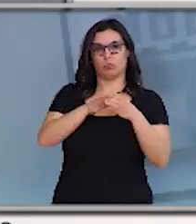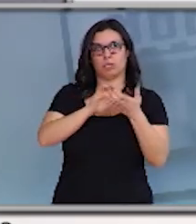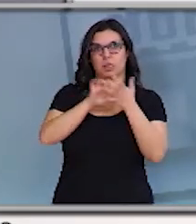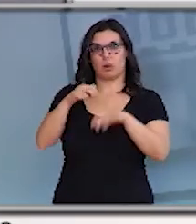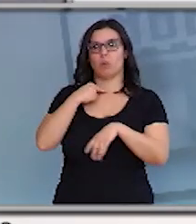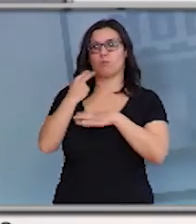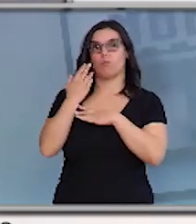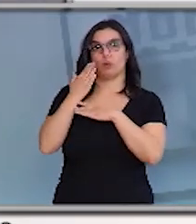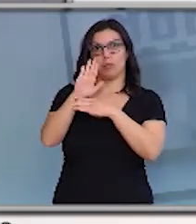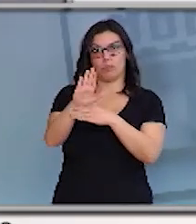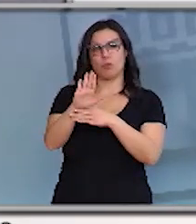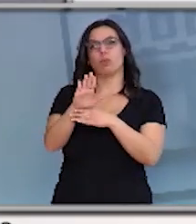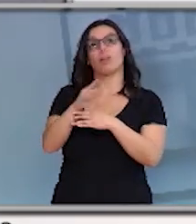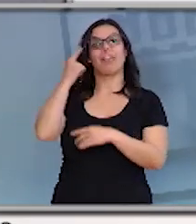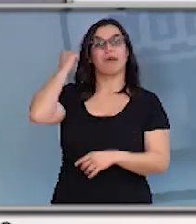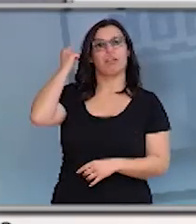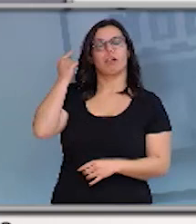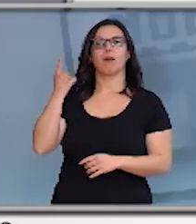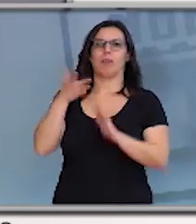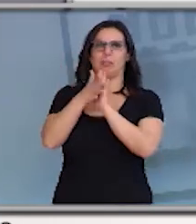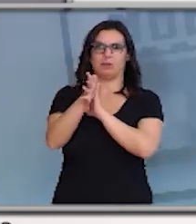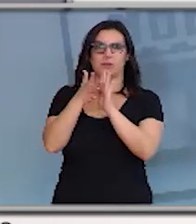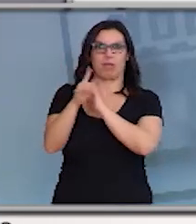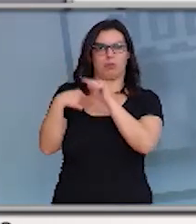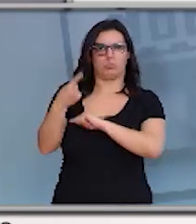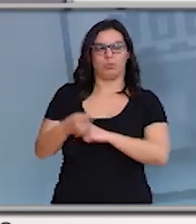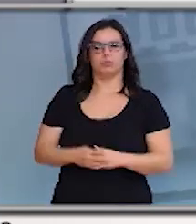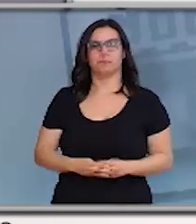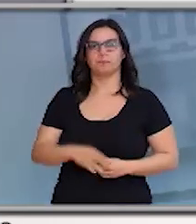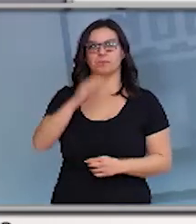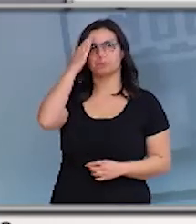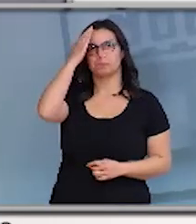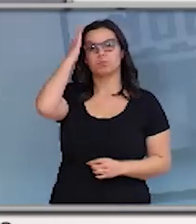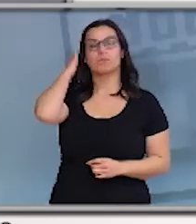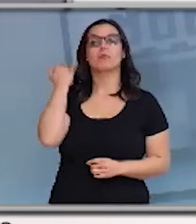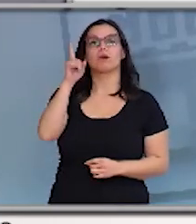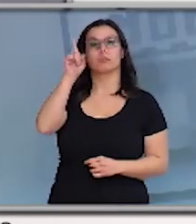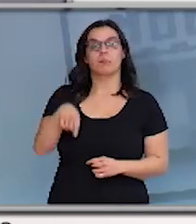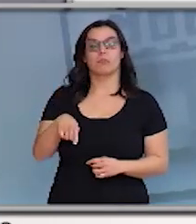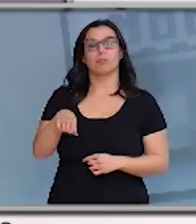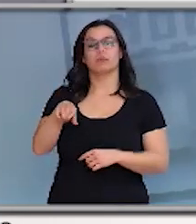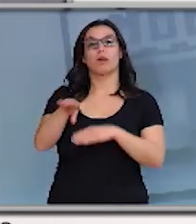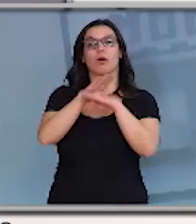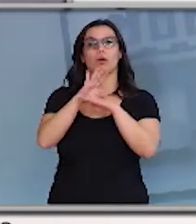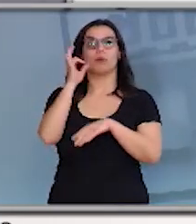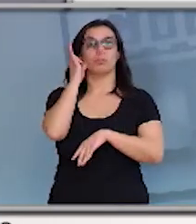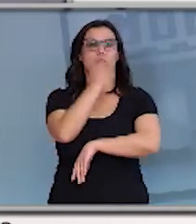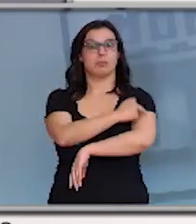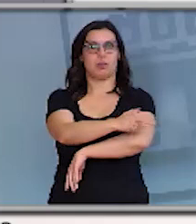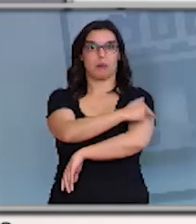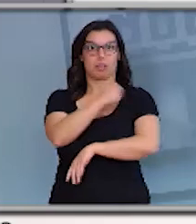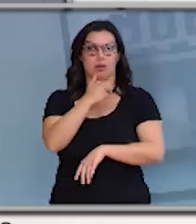portavoz Francisco Igea. Tambén a consejera de Sanidad, Verónica Casado, comentará